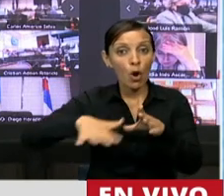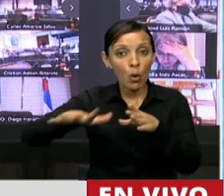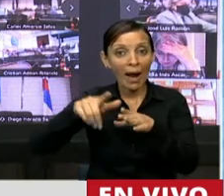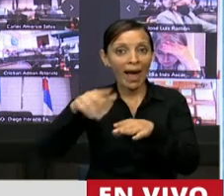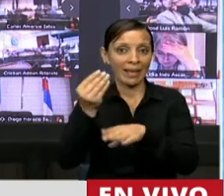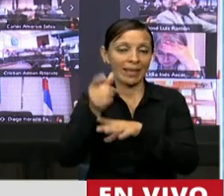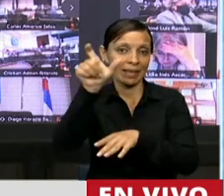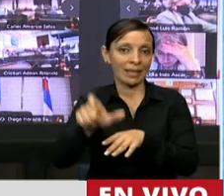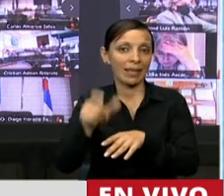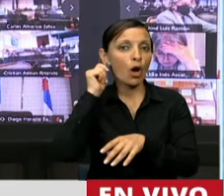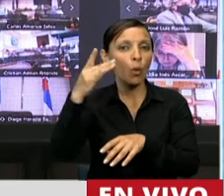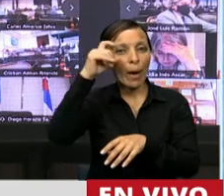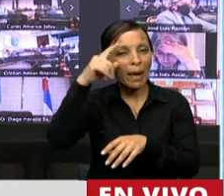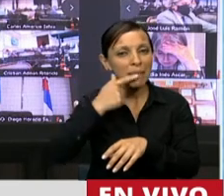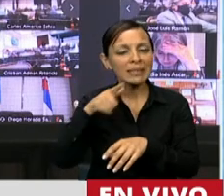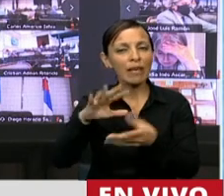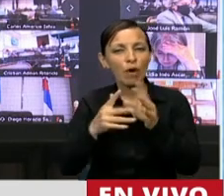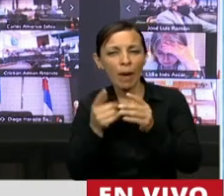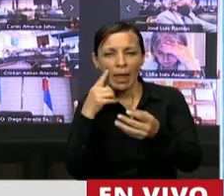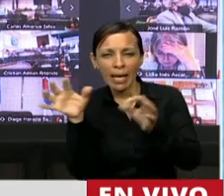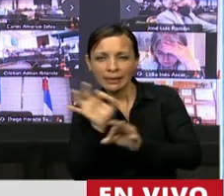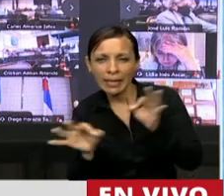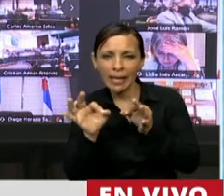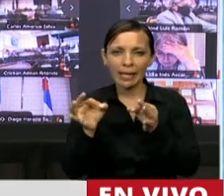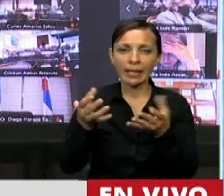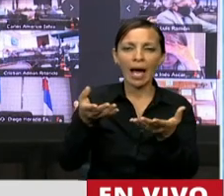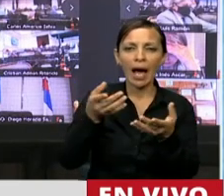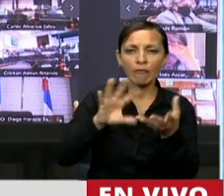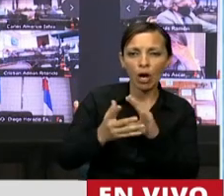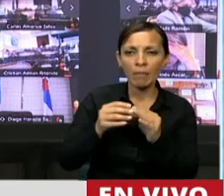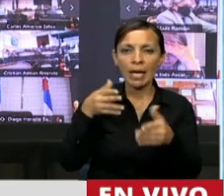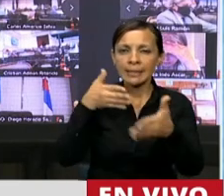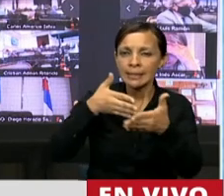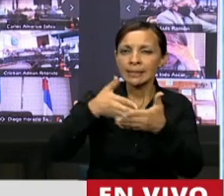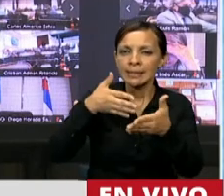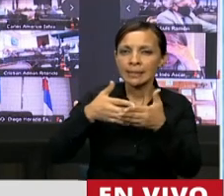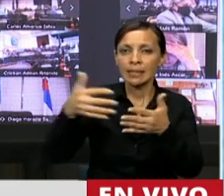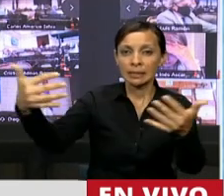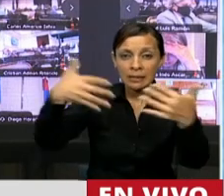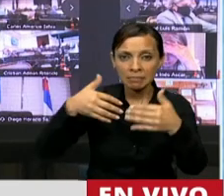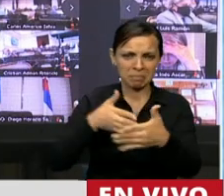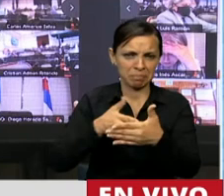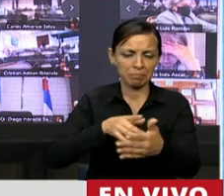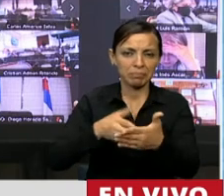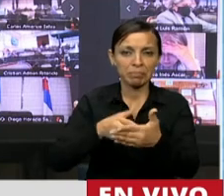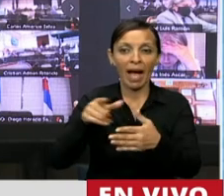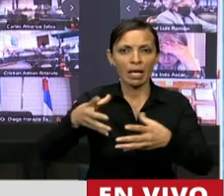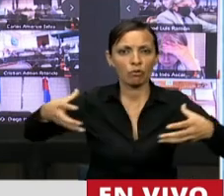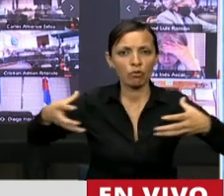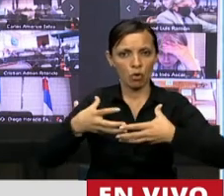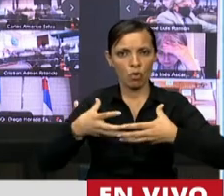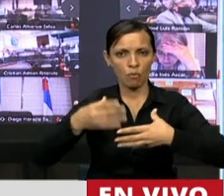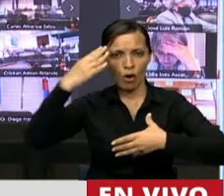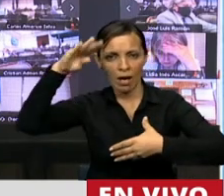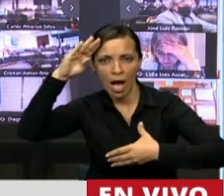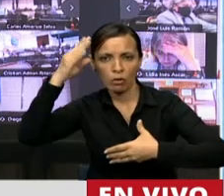establecido un nodo central de operaciones donde no se dejaba pasar a los invasores y ahí estaban sus montoneras y estaban sus